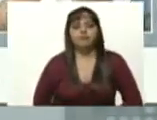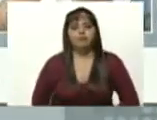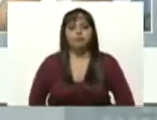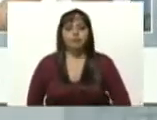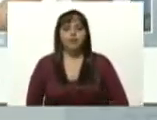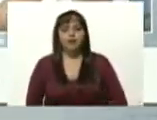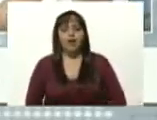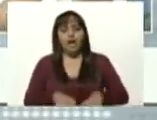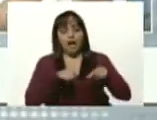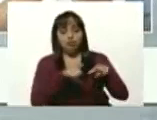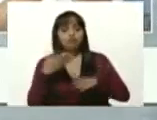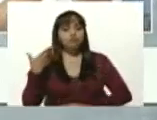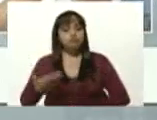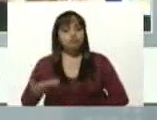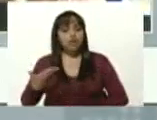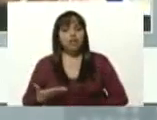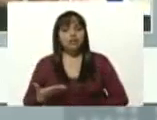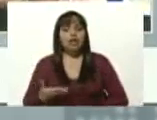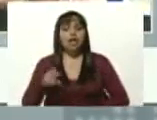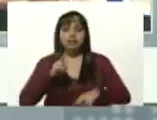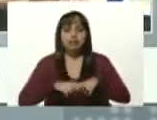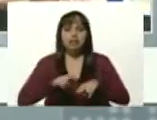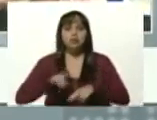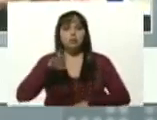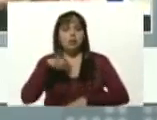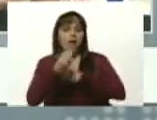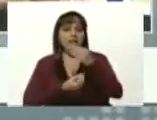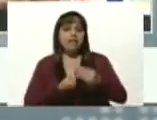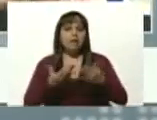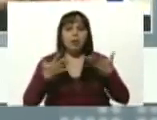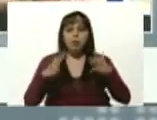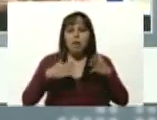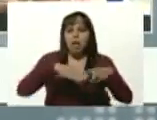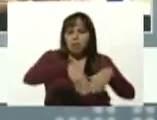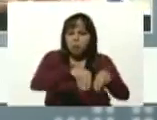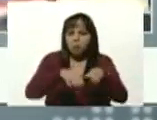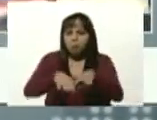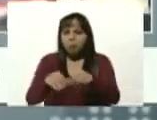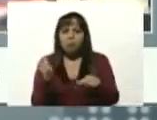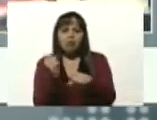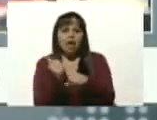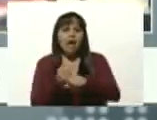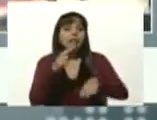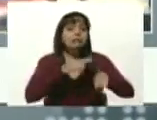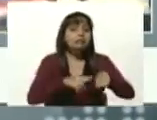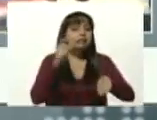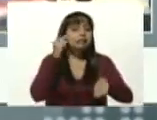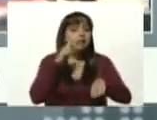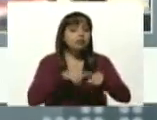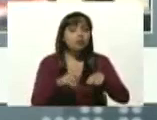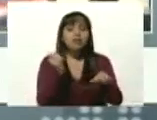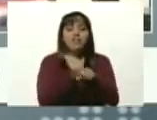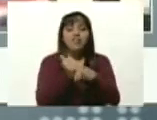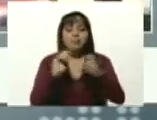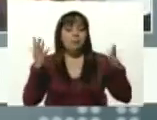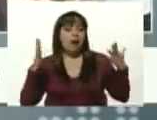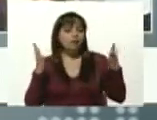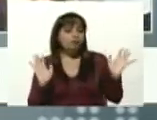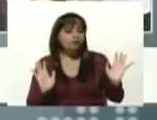importante, por eso es que con los niños uno lo pone a hacer muchas manualidades. Por eso los niños trabajan mucho las manos,